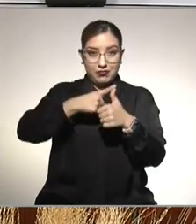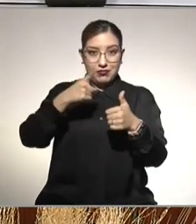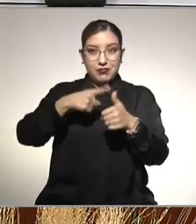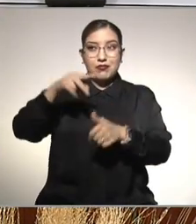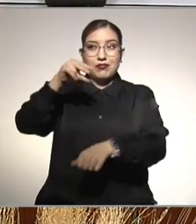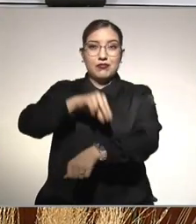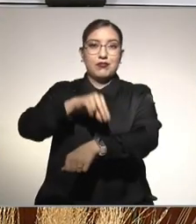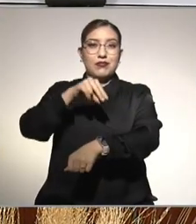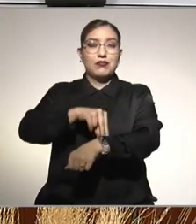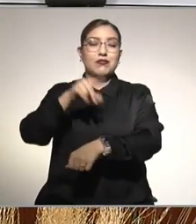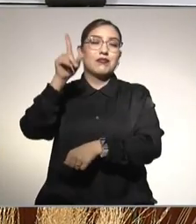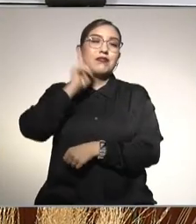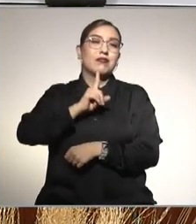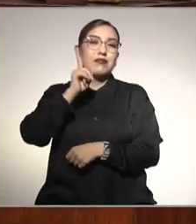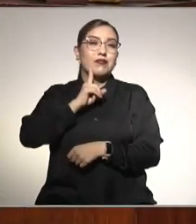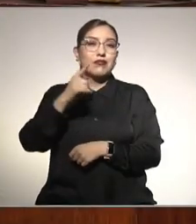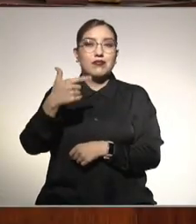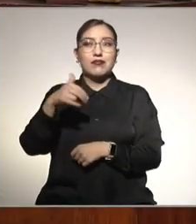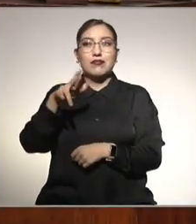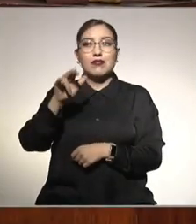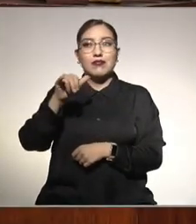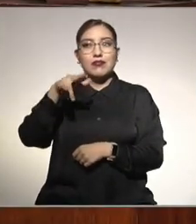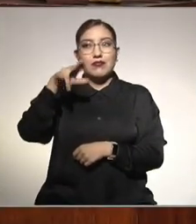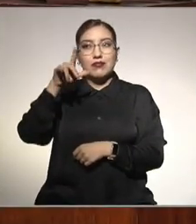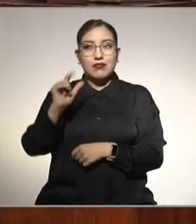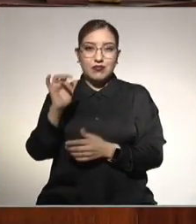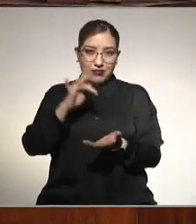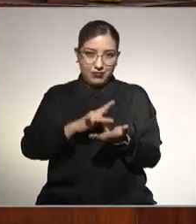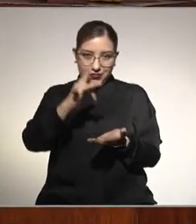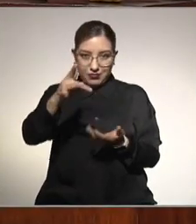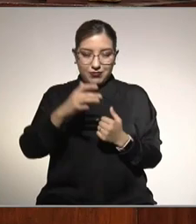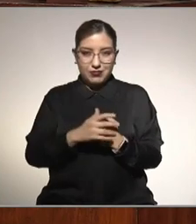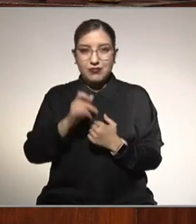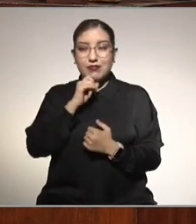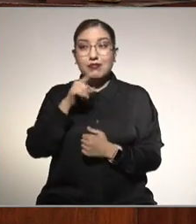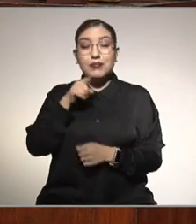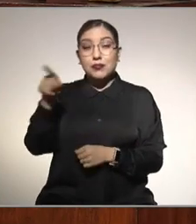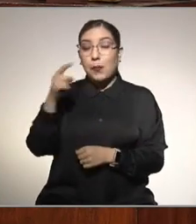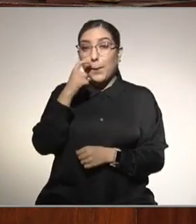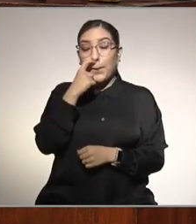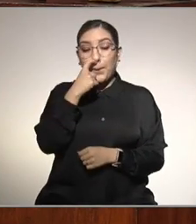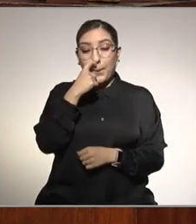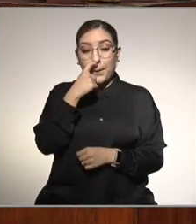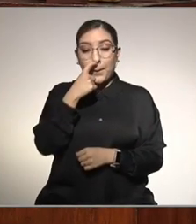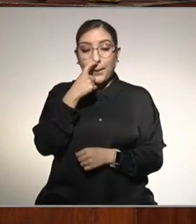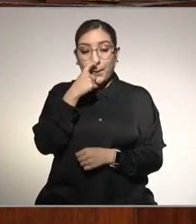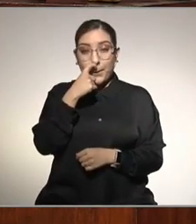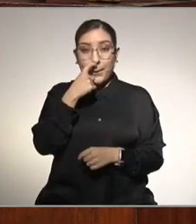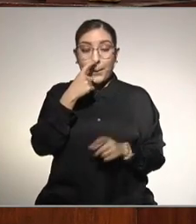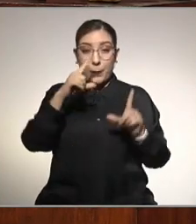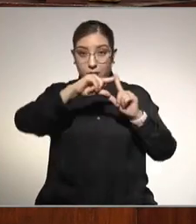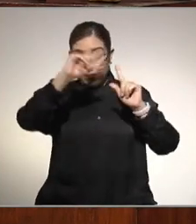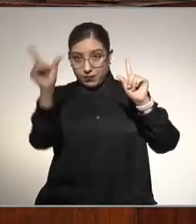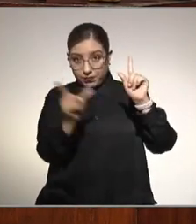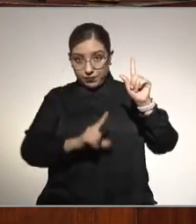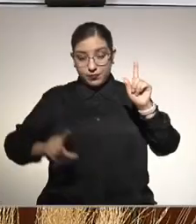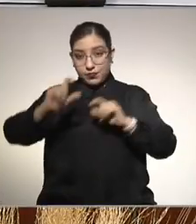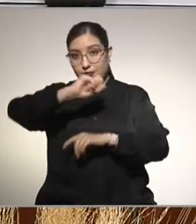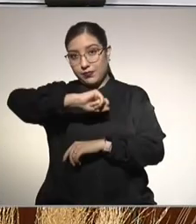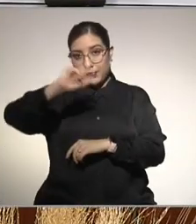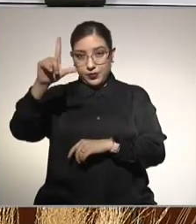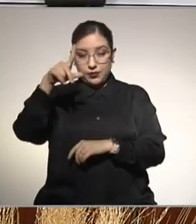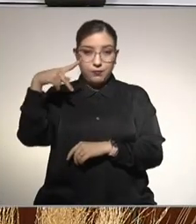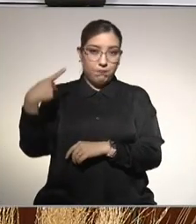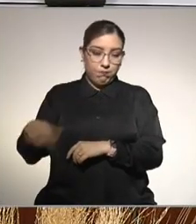Graciela Castro-Narro. Gracias por estar con nosotros. Muchas gracias. La doctora es gastroenteróloga, endoscopista y hepatóloga del Instituto Nacional de Ciencias